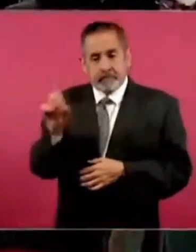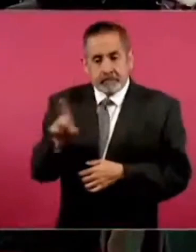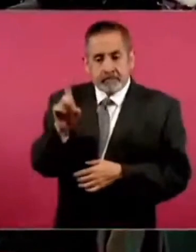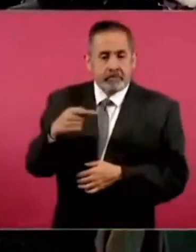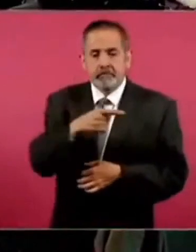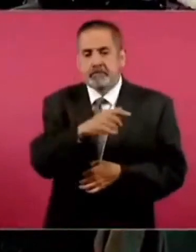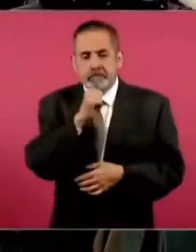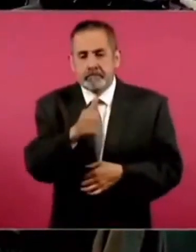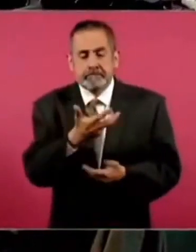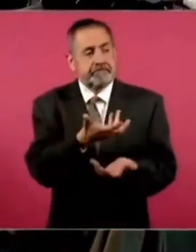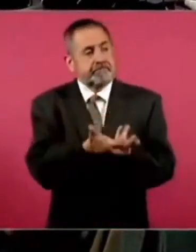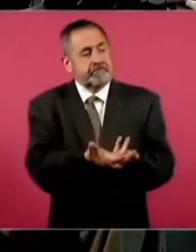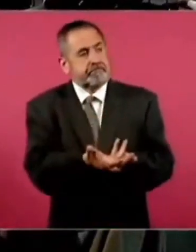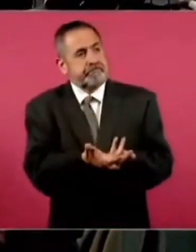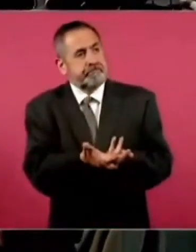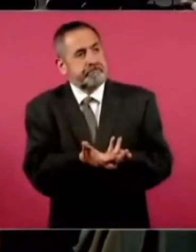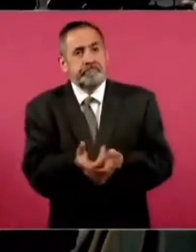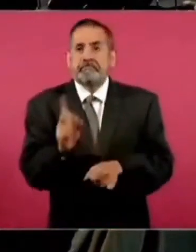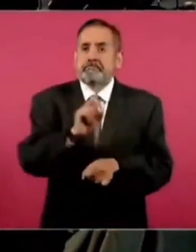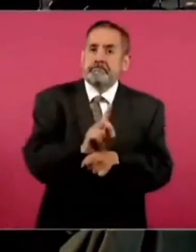Es día de descanso.